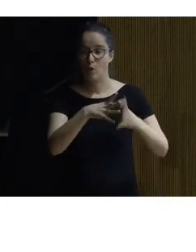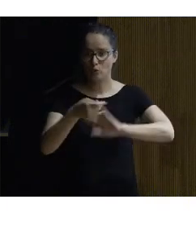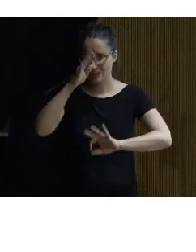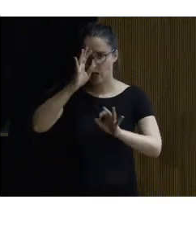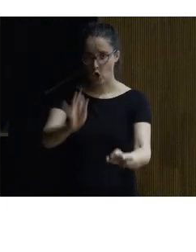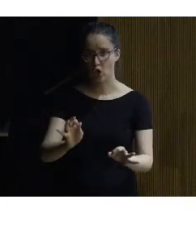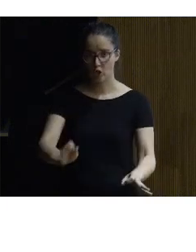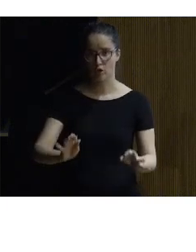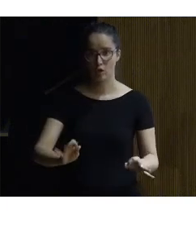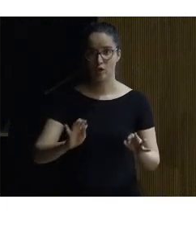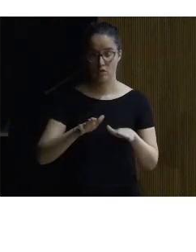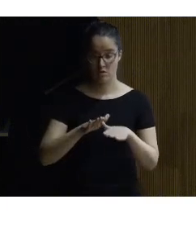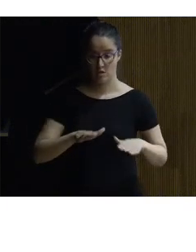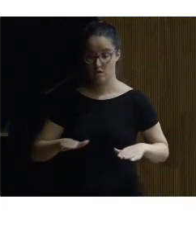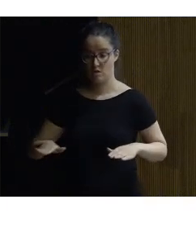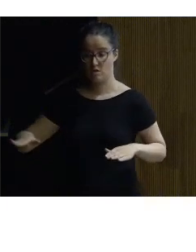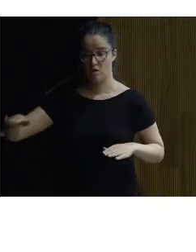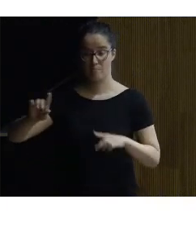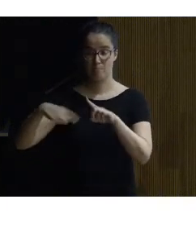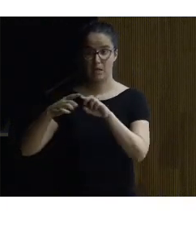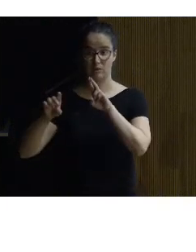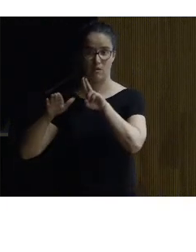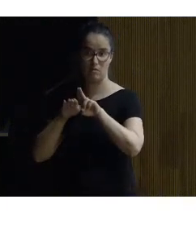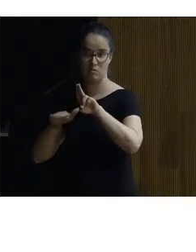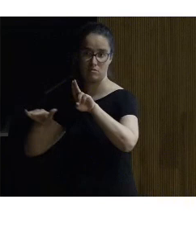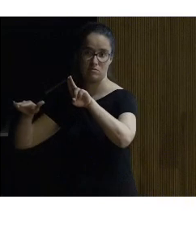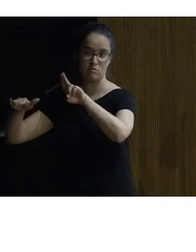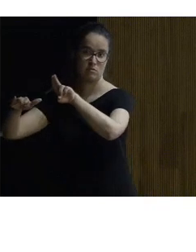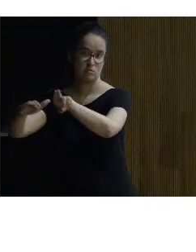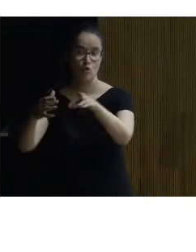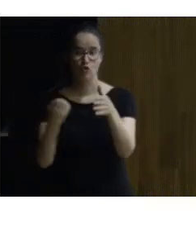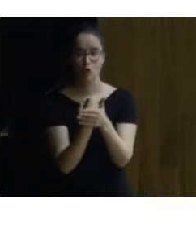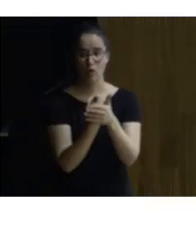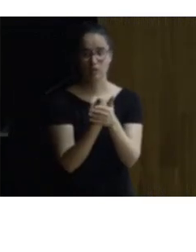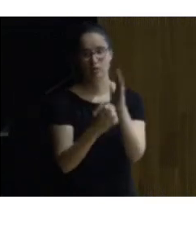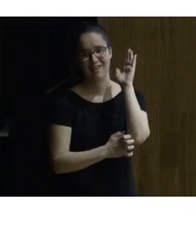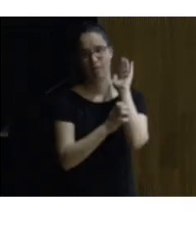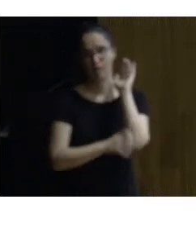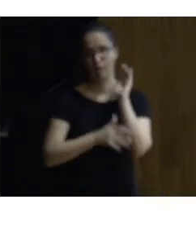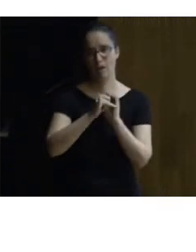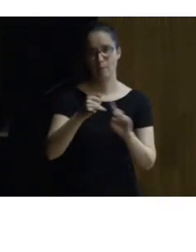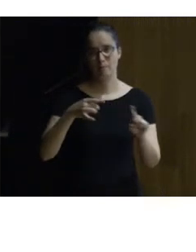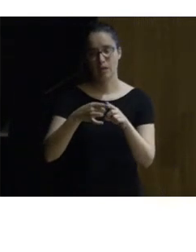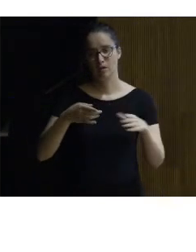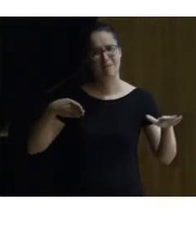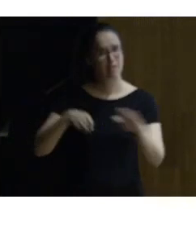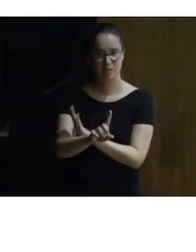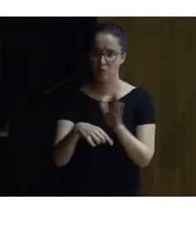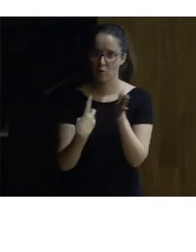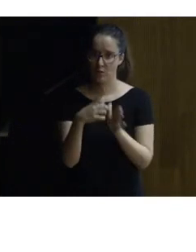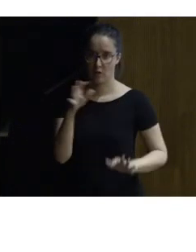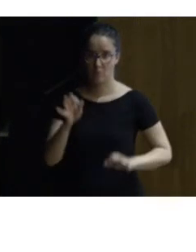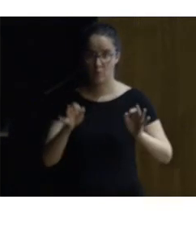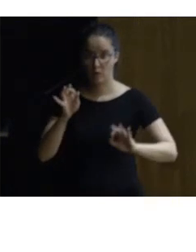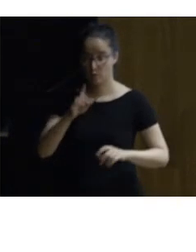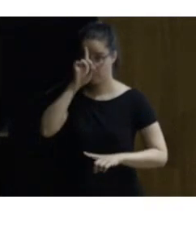entre el andén y el vehículo y todas las estaciones han incorporado ascensores para poderlo hacer totalmente accesible aquí